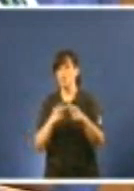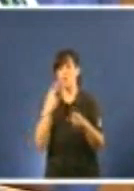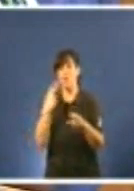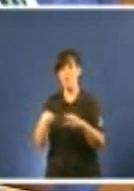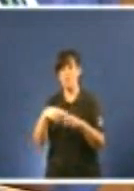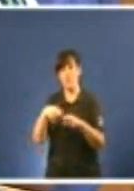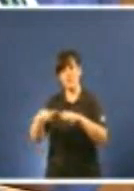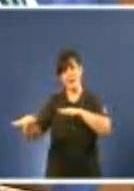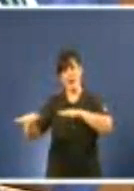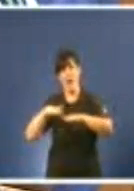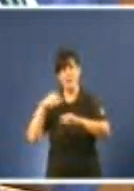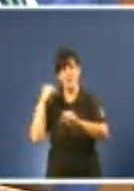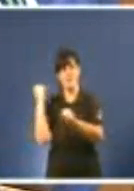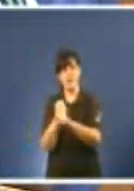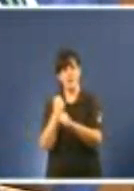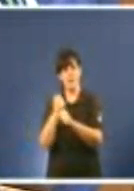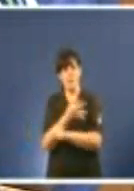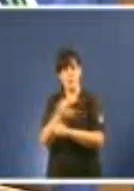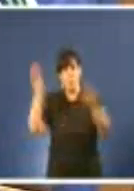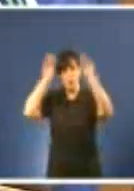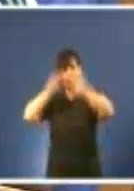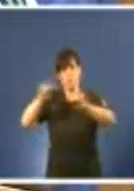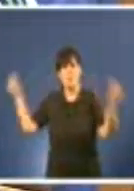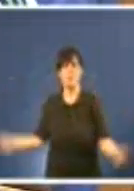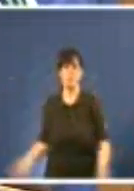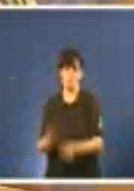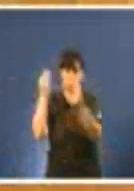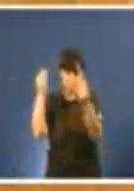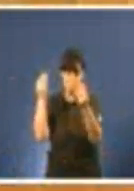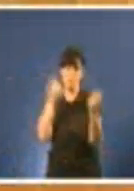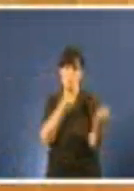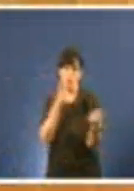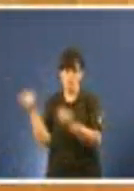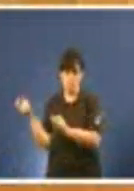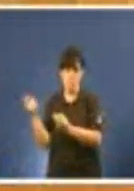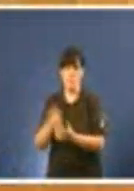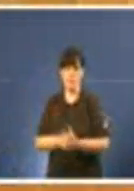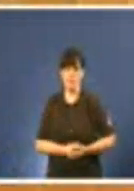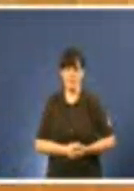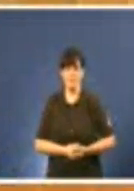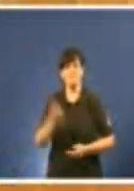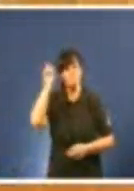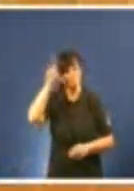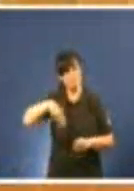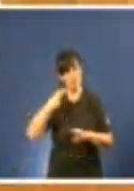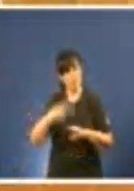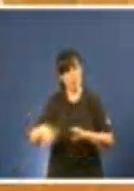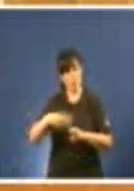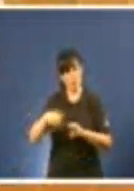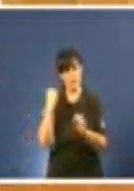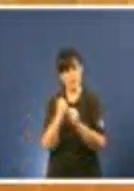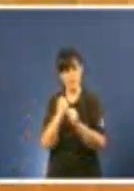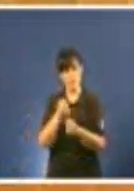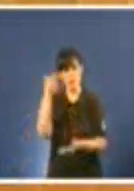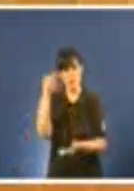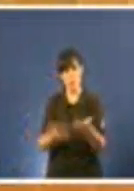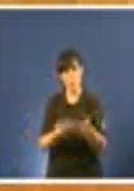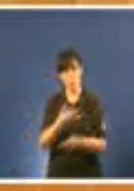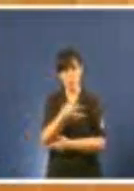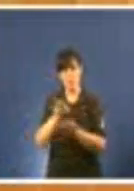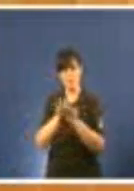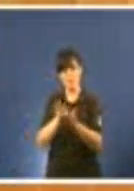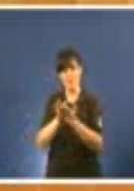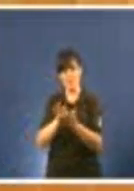emprego e máis e mellor formación formal. Políticas laborais xustas e servicios sociais de calidade.